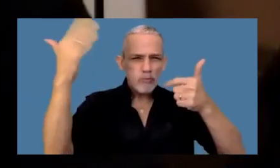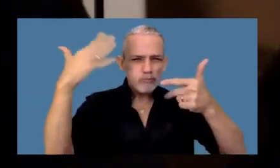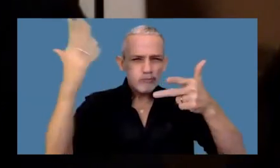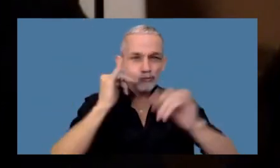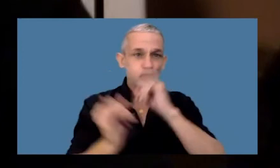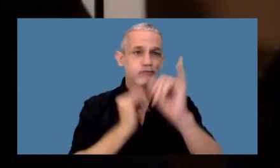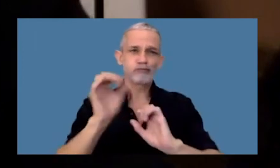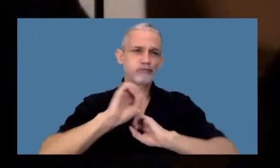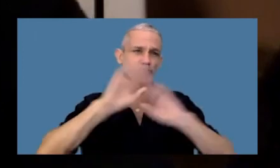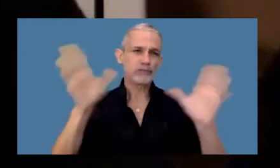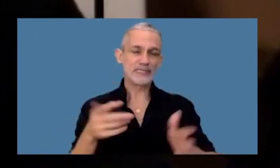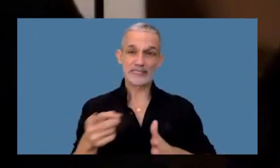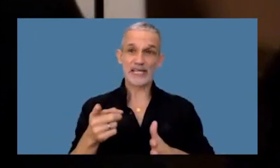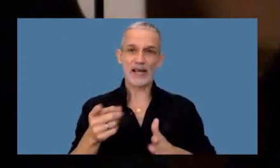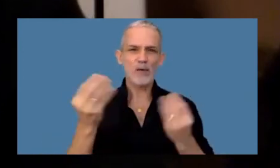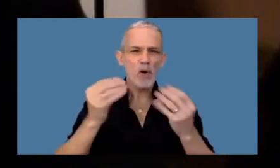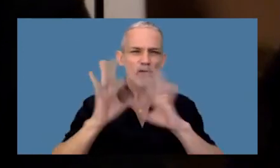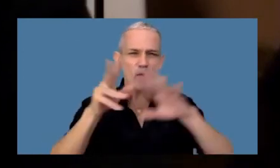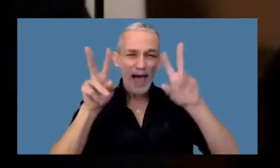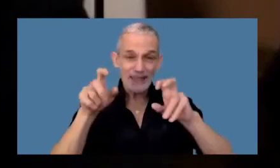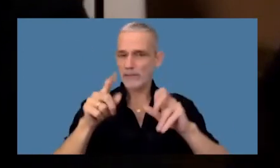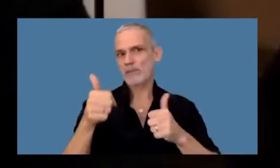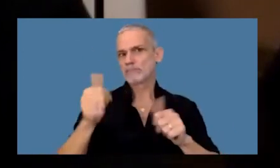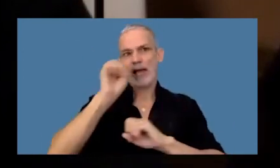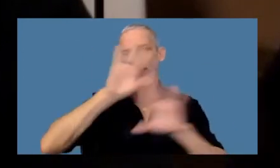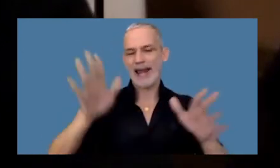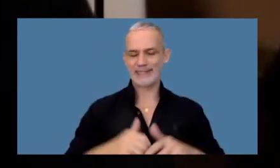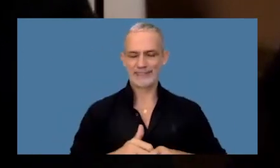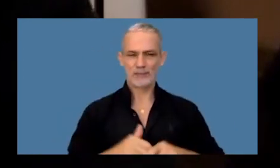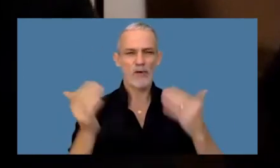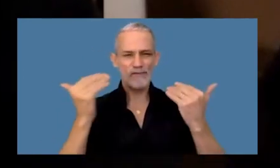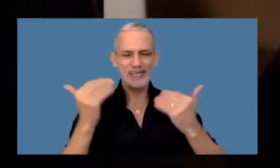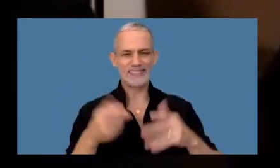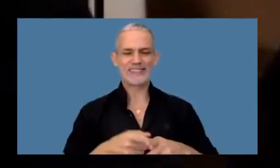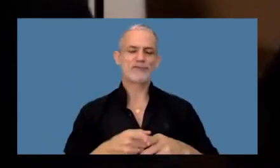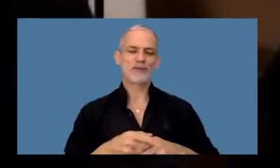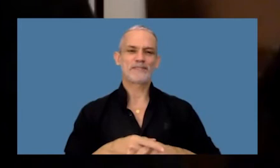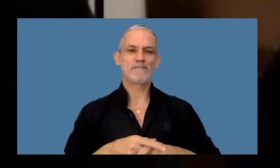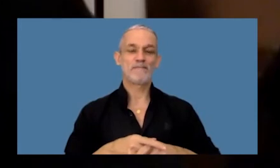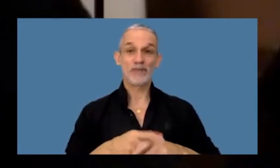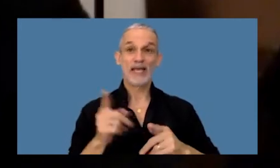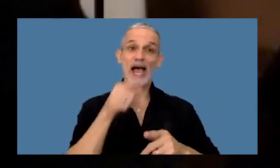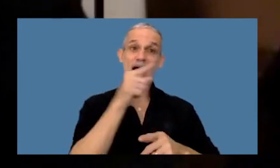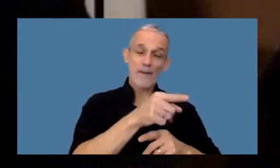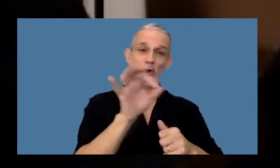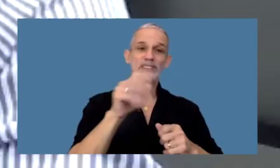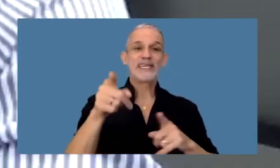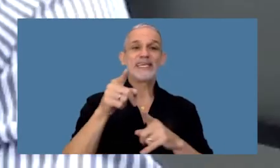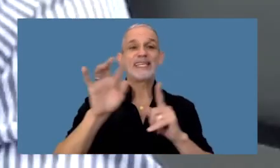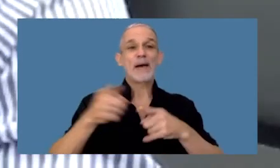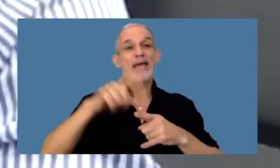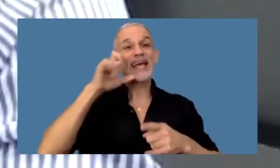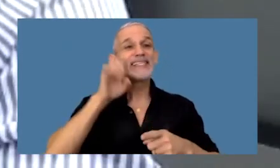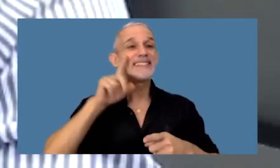y el abordaje que haces es maravilloso así que de nuevo felicitaciones a vos y también a